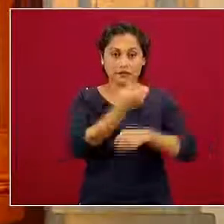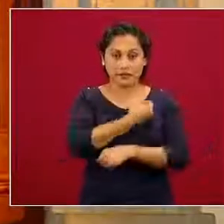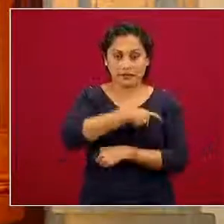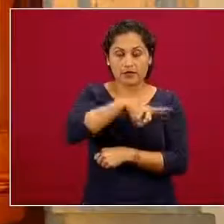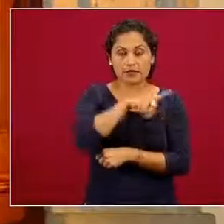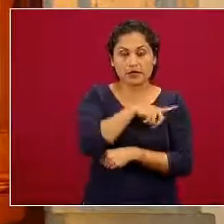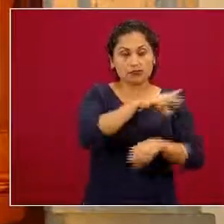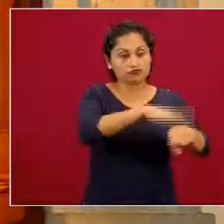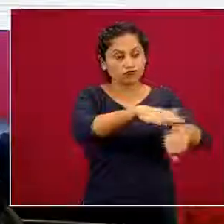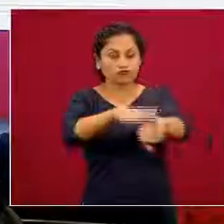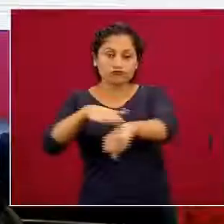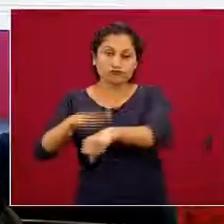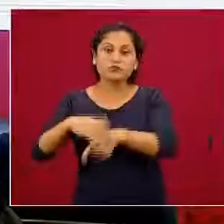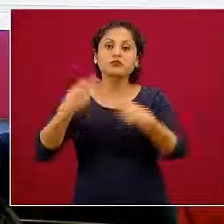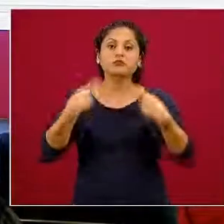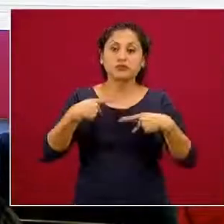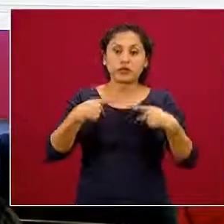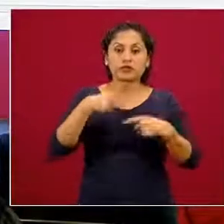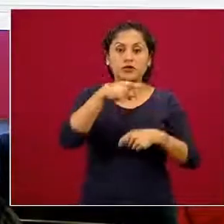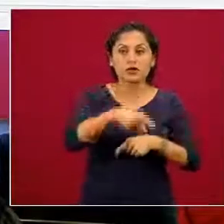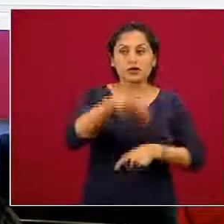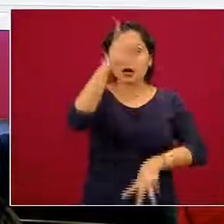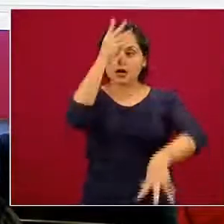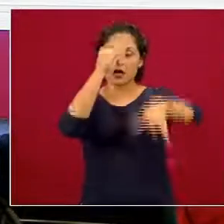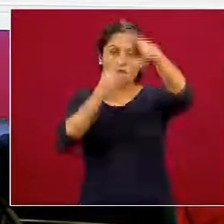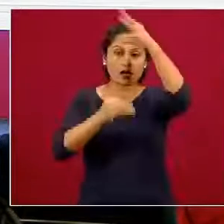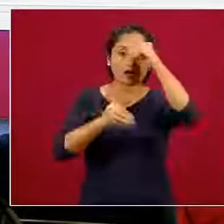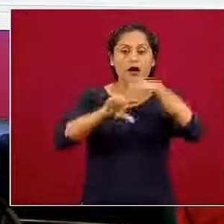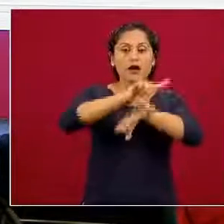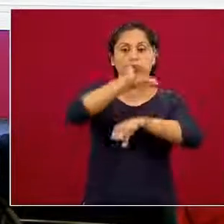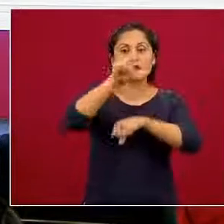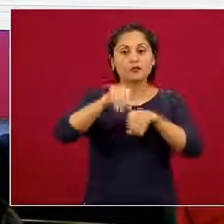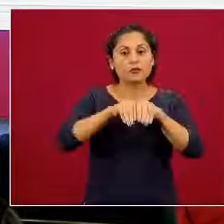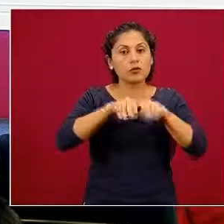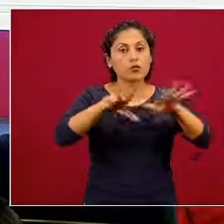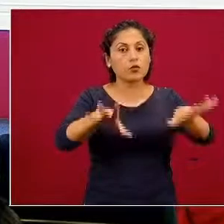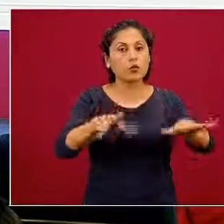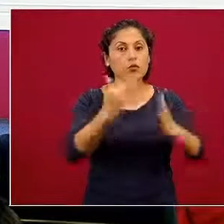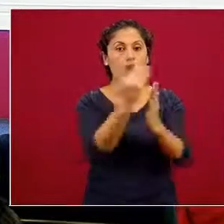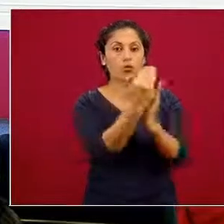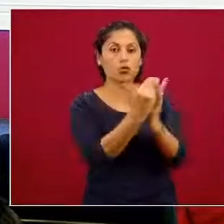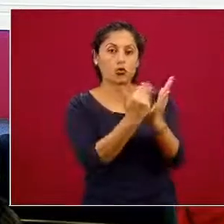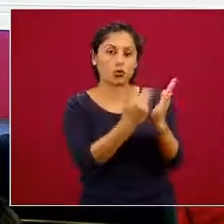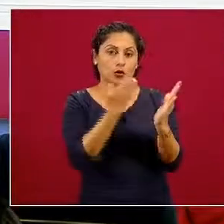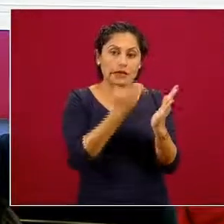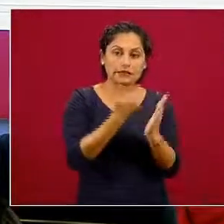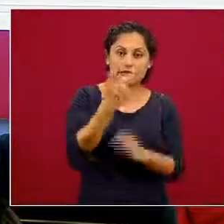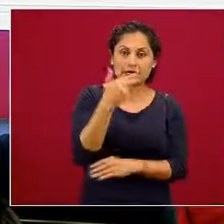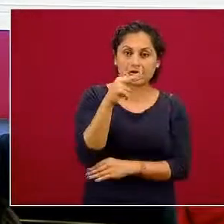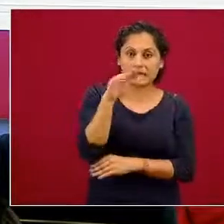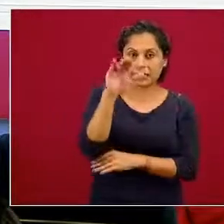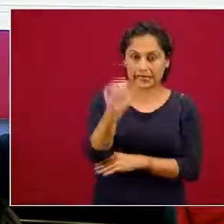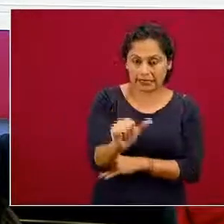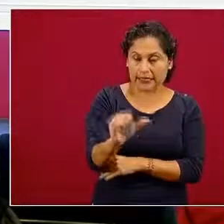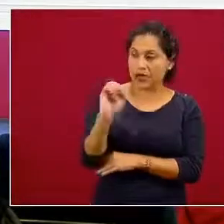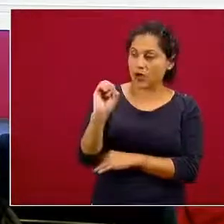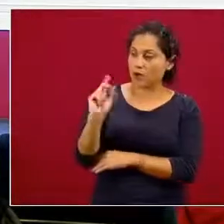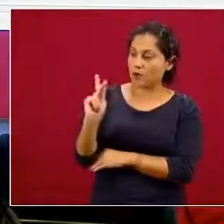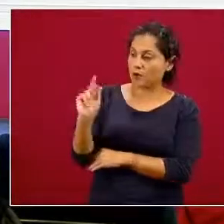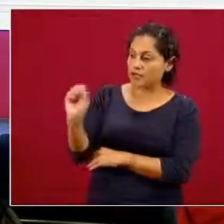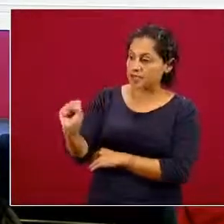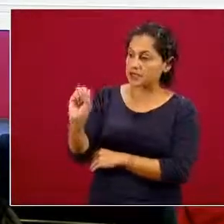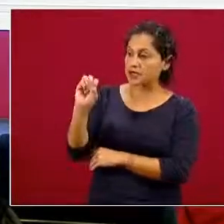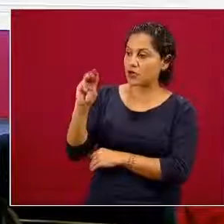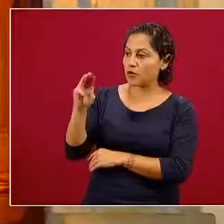facilitadores de esta guía que pretende, una guía desarrollada por la OPS, la